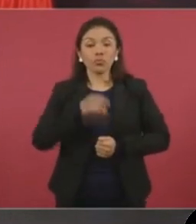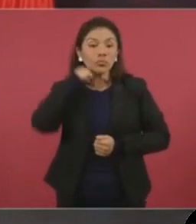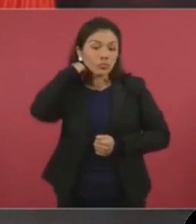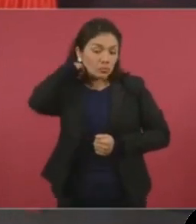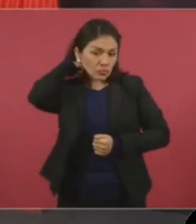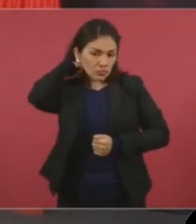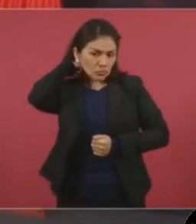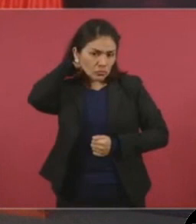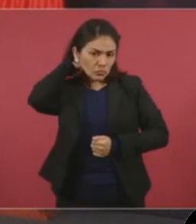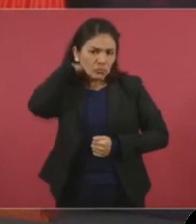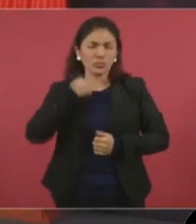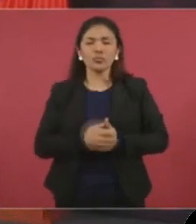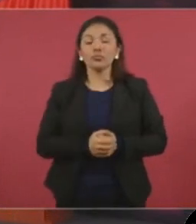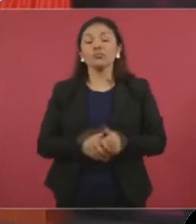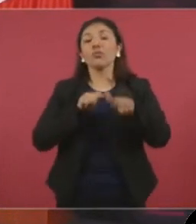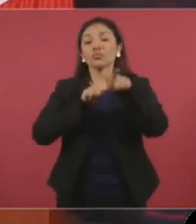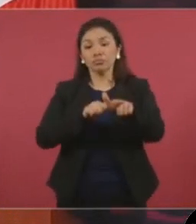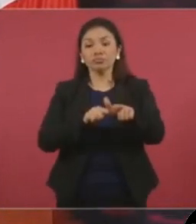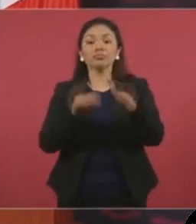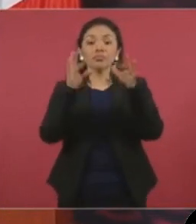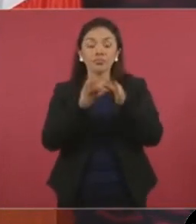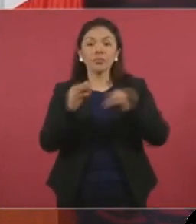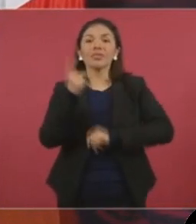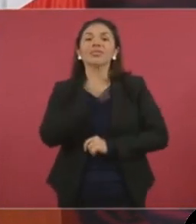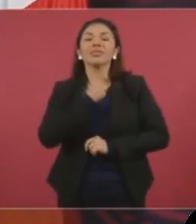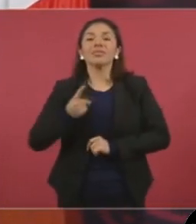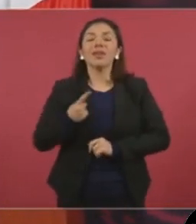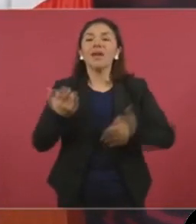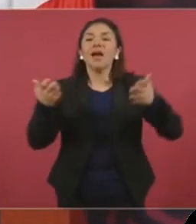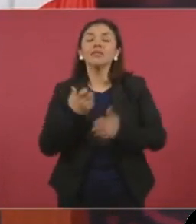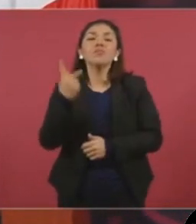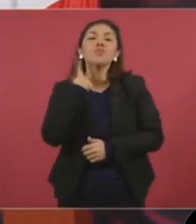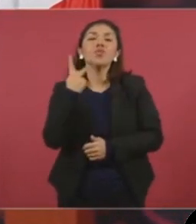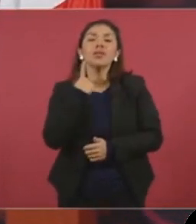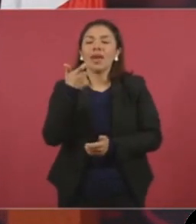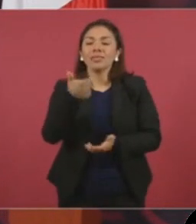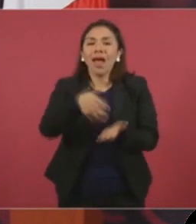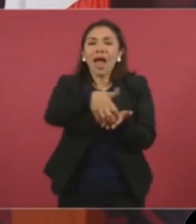Insistir en que debe de haber una política de austeridad de Estado,